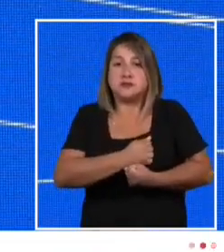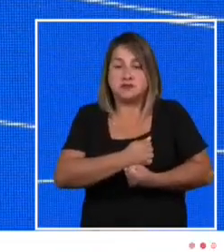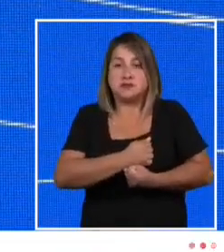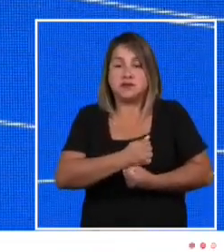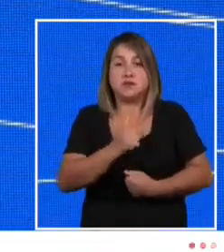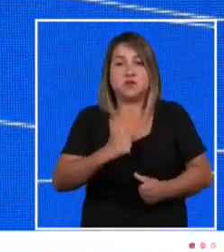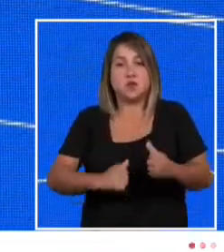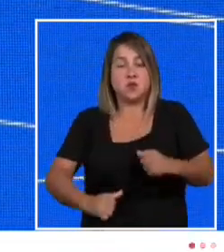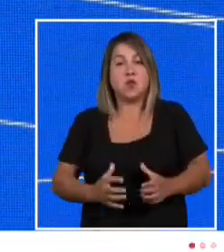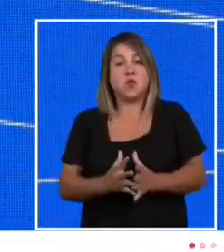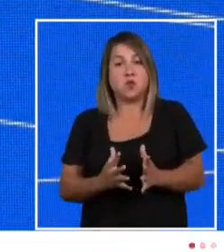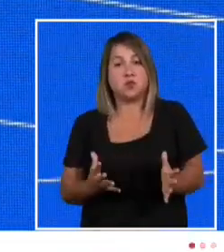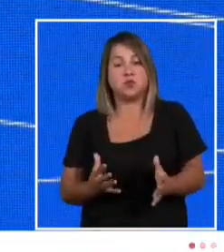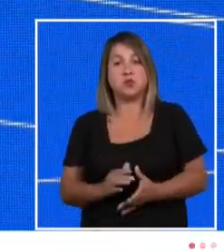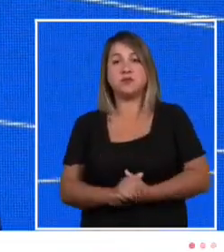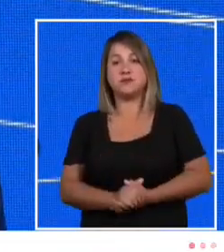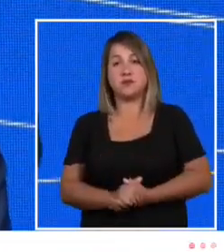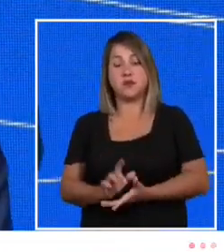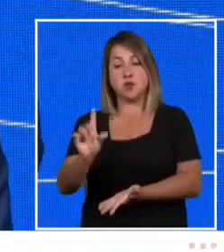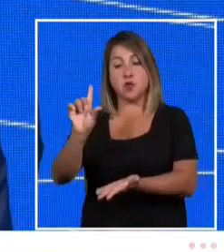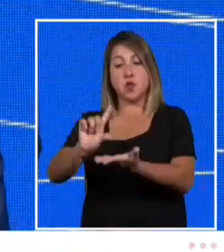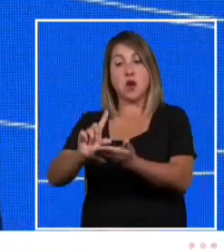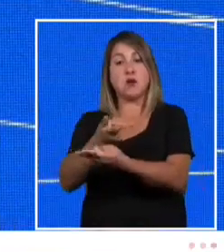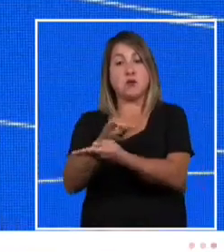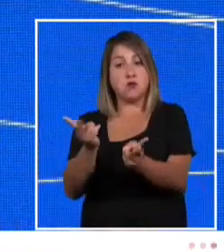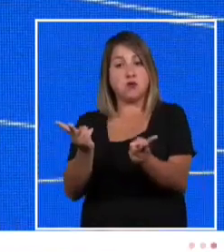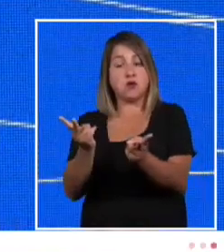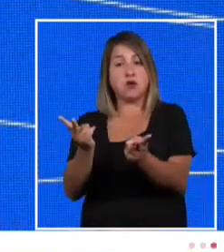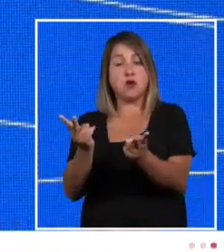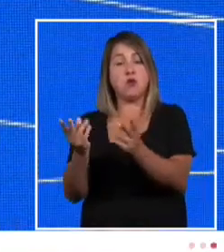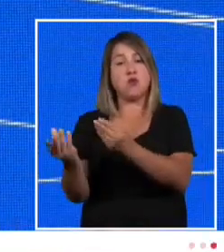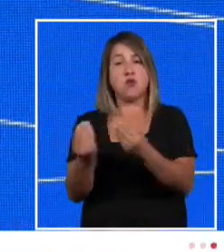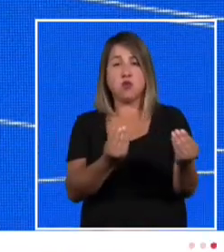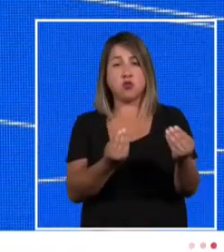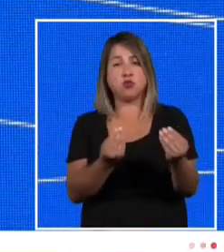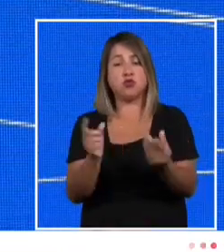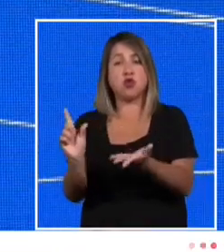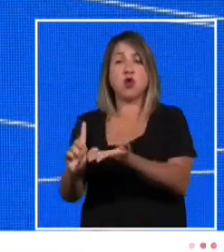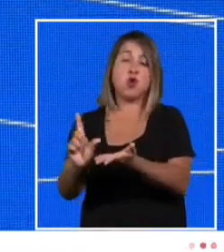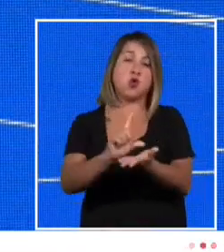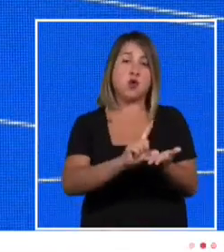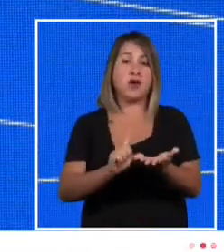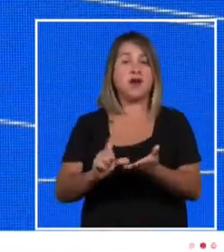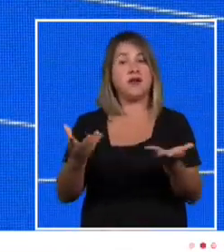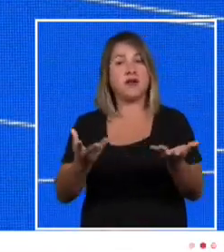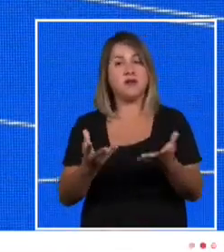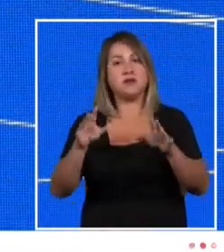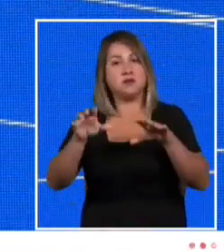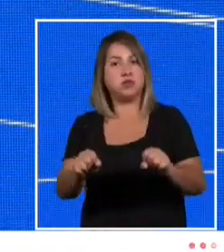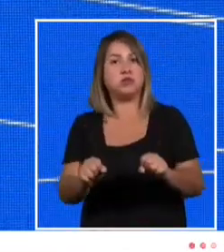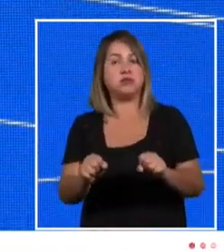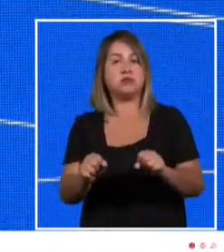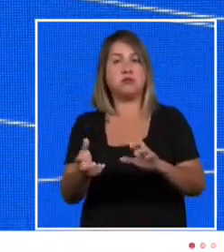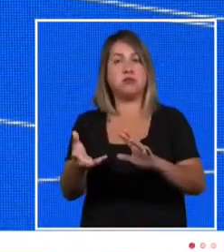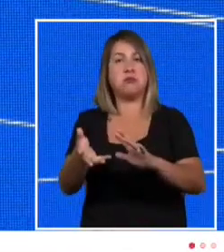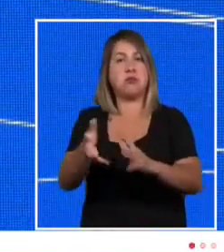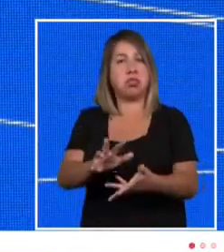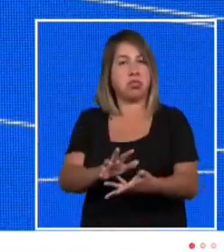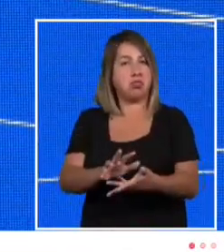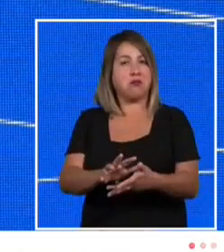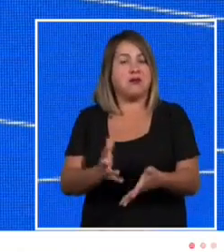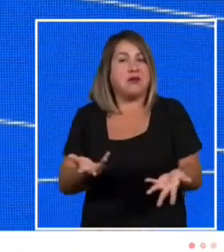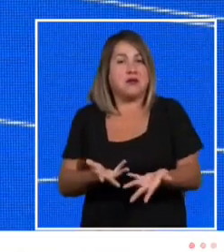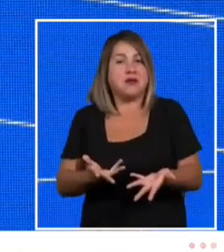Los espacios públicos, muchos de ellos estaban invadidos y deteriorados tras